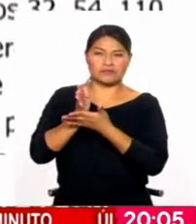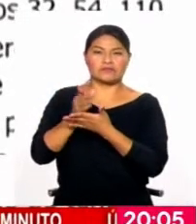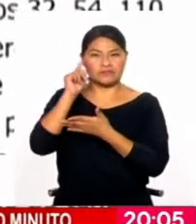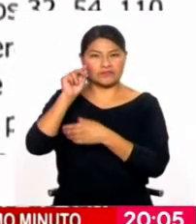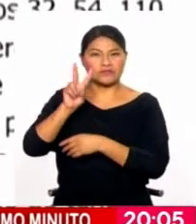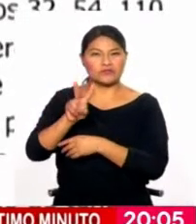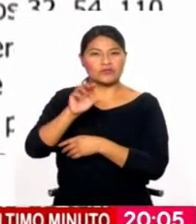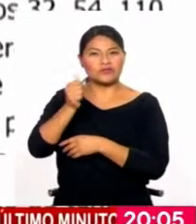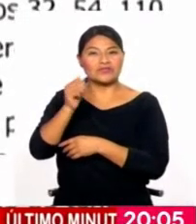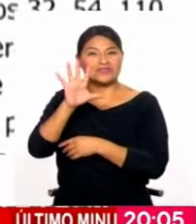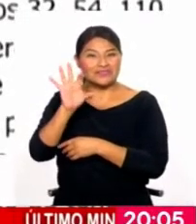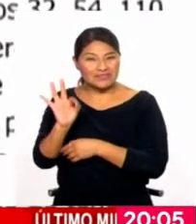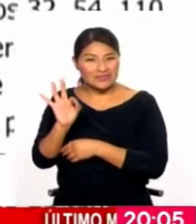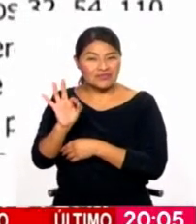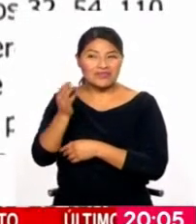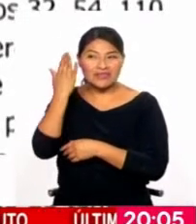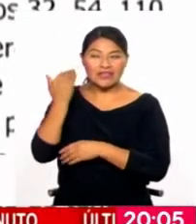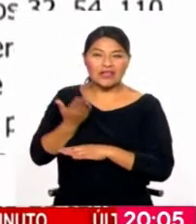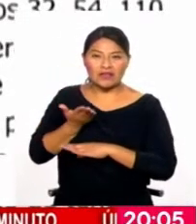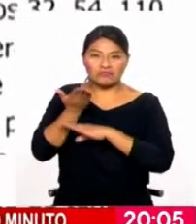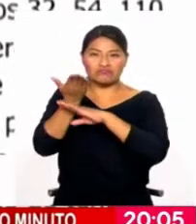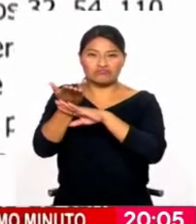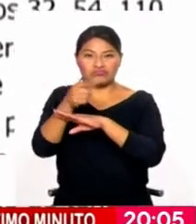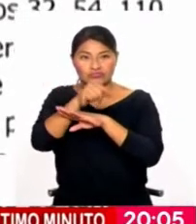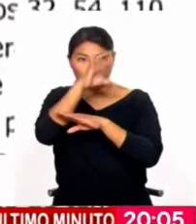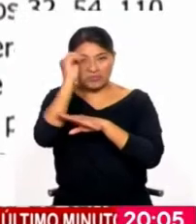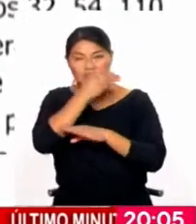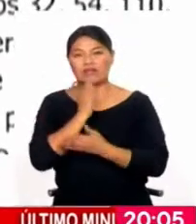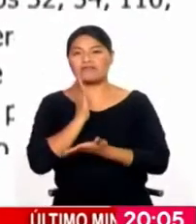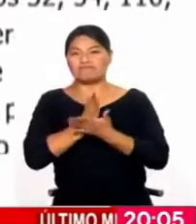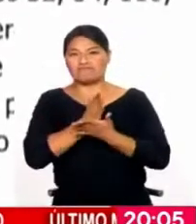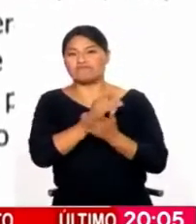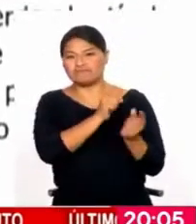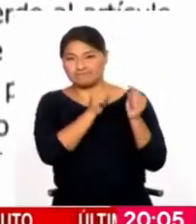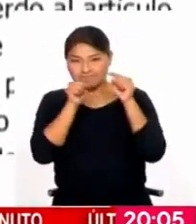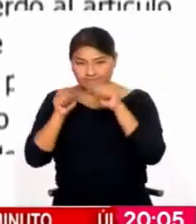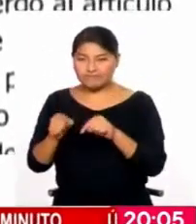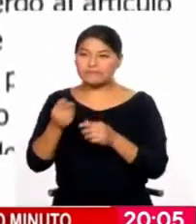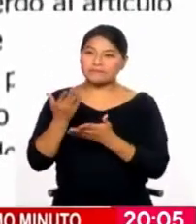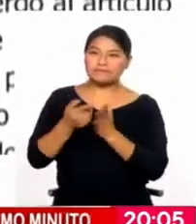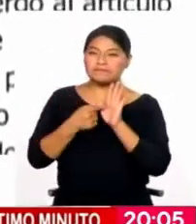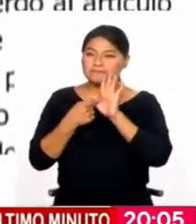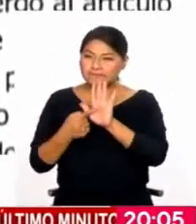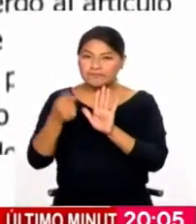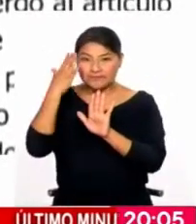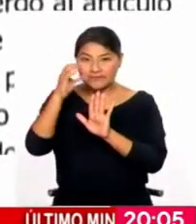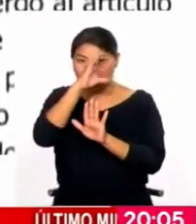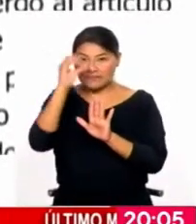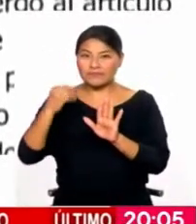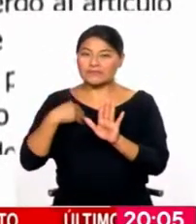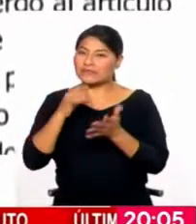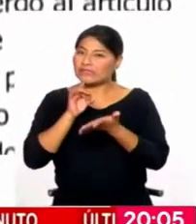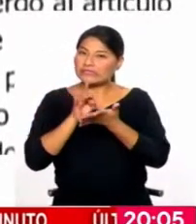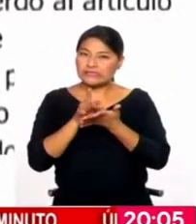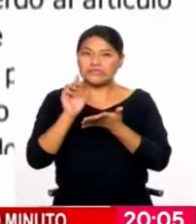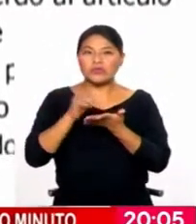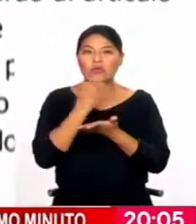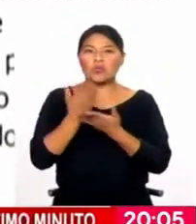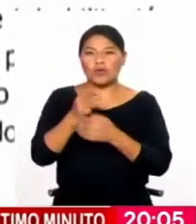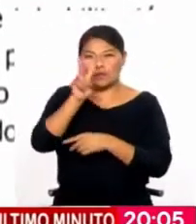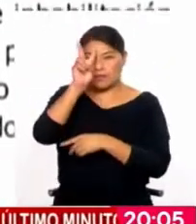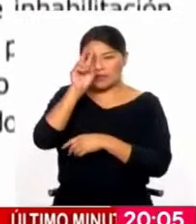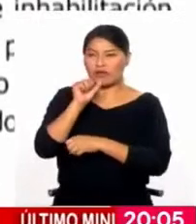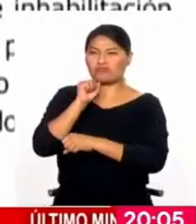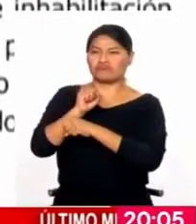219 presentada contra usted en que se concluye acusarlo en su condición de presidente de la República por la presunta